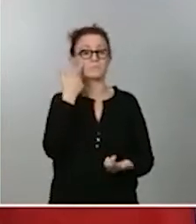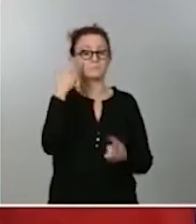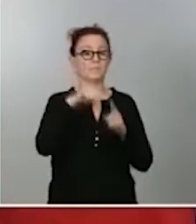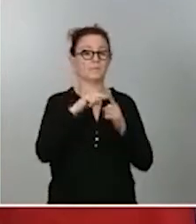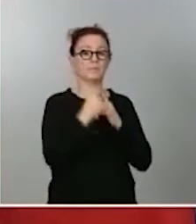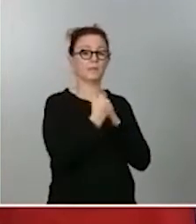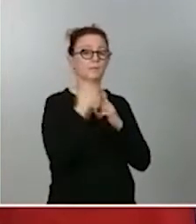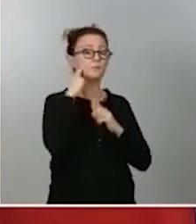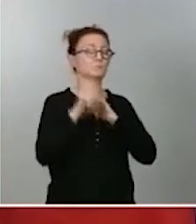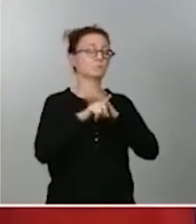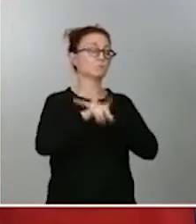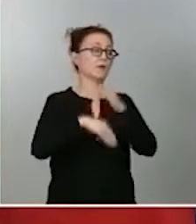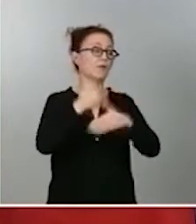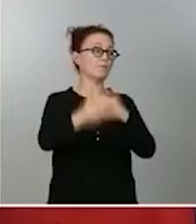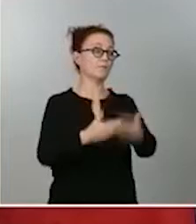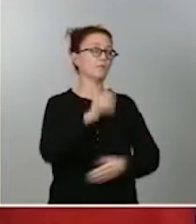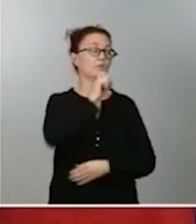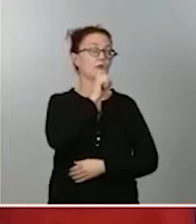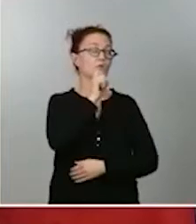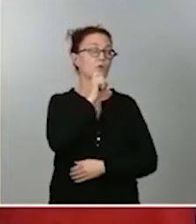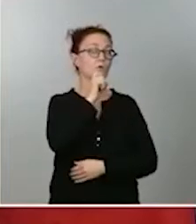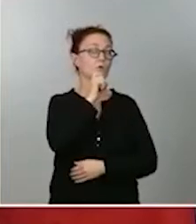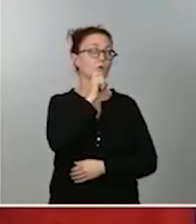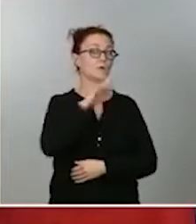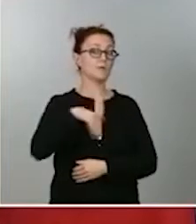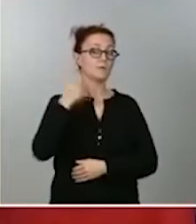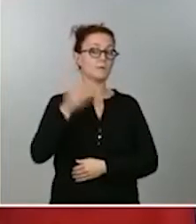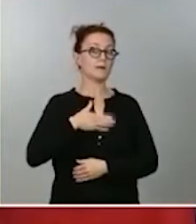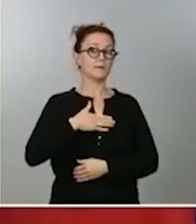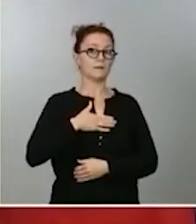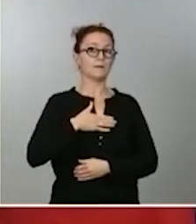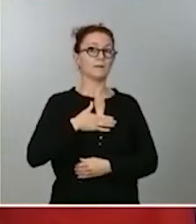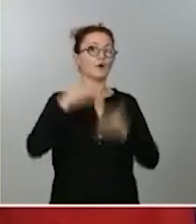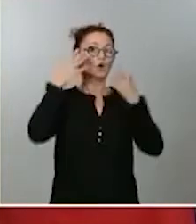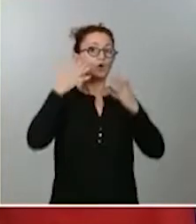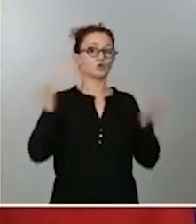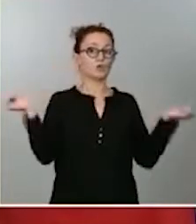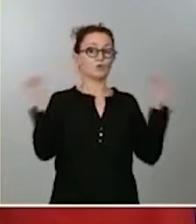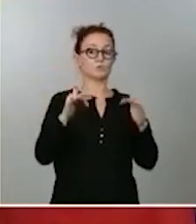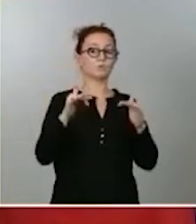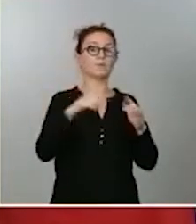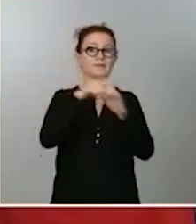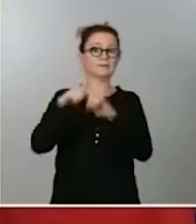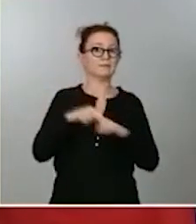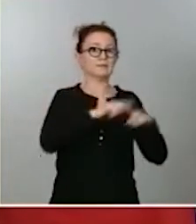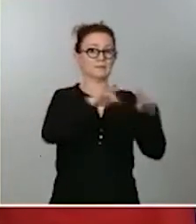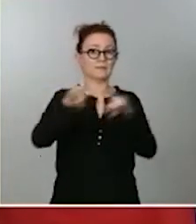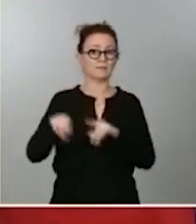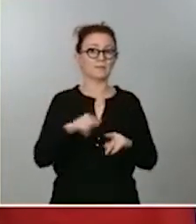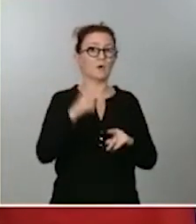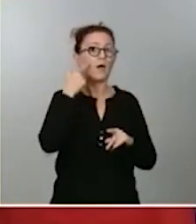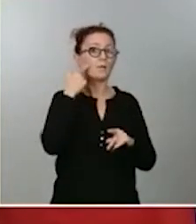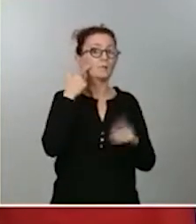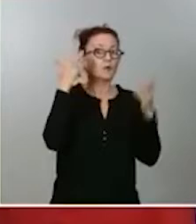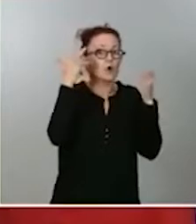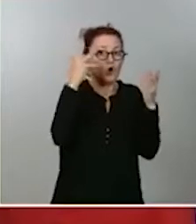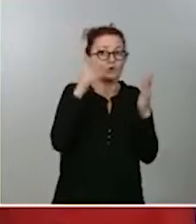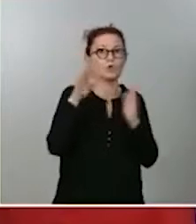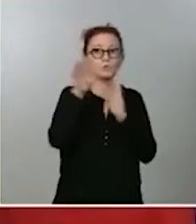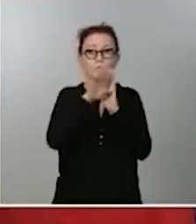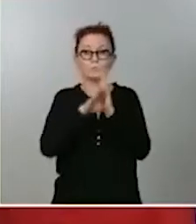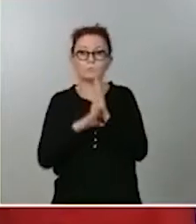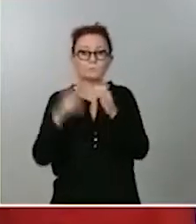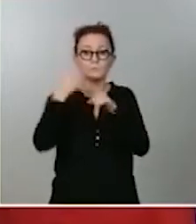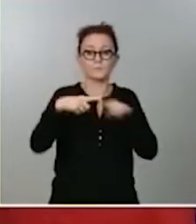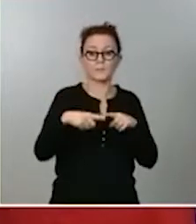mañana decirle, es decir, en el Consejo Interterritorial instrucciones, indicaciones o recomendaciones que los que allí se reúnen